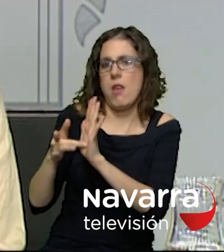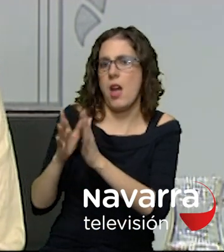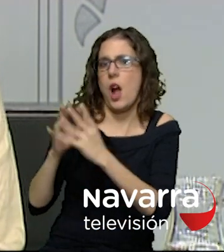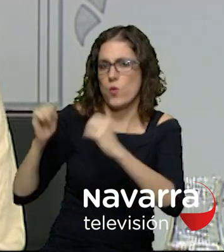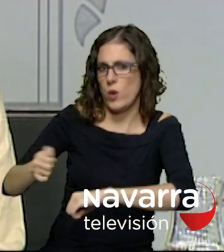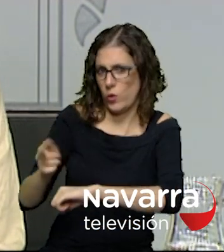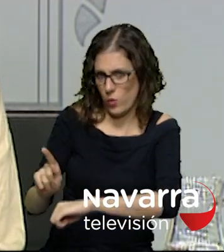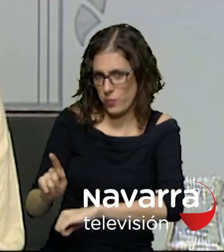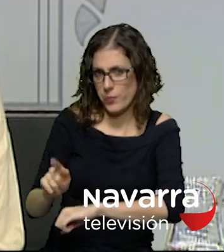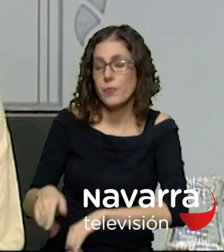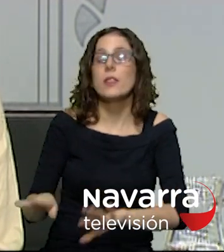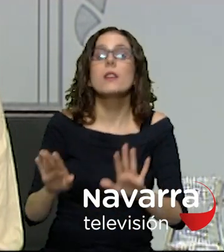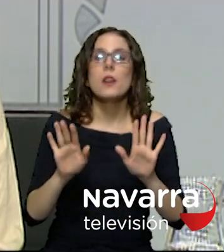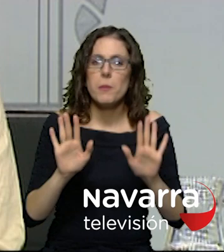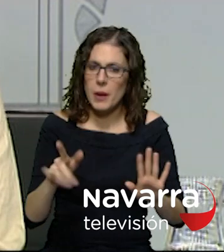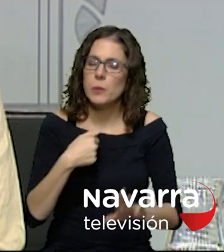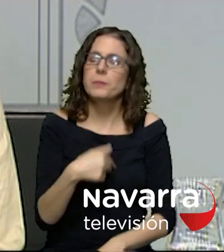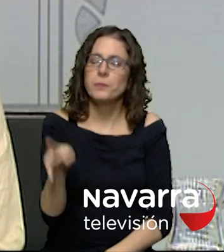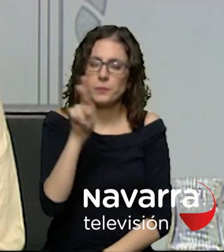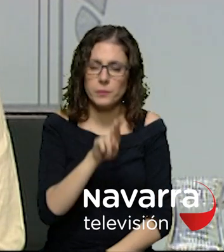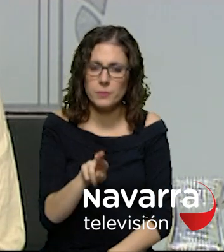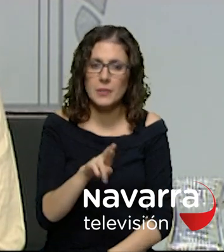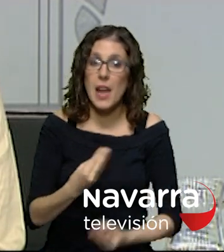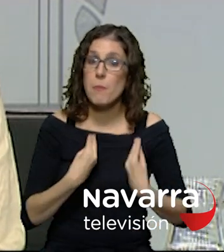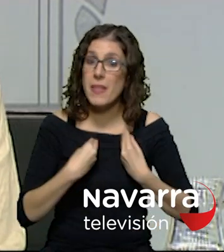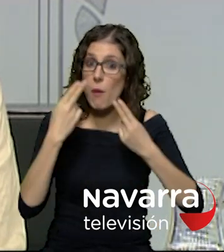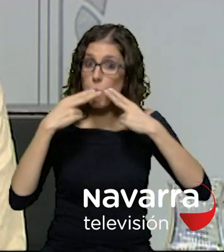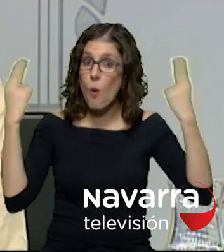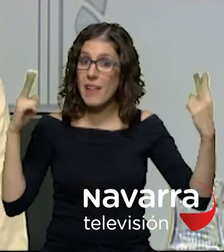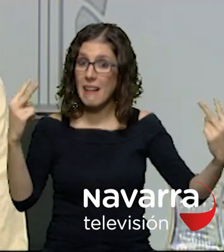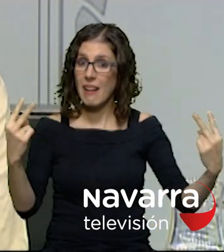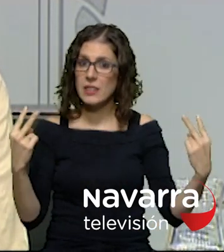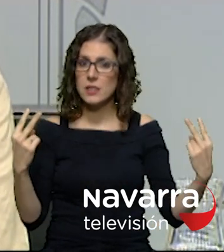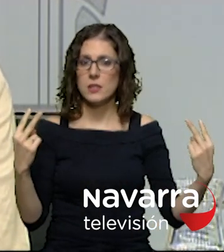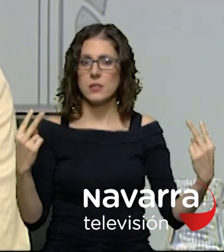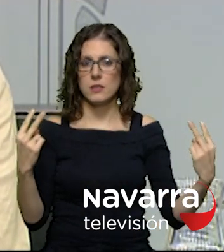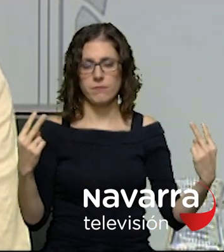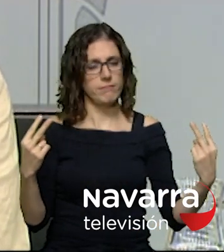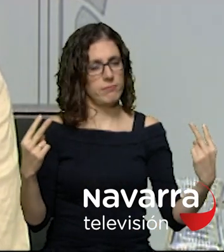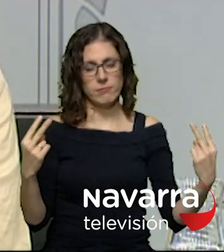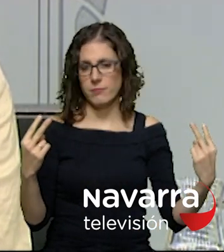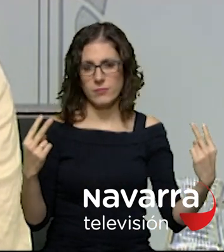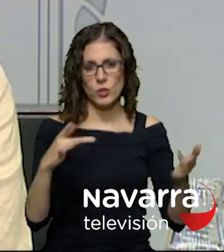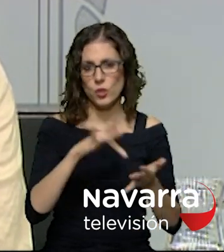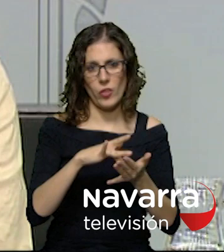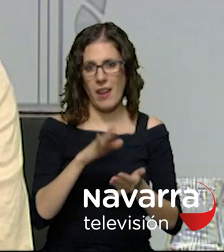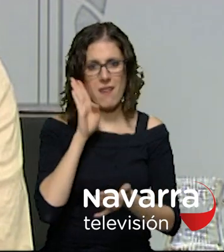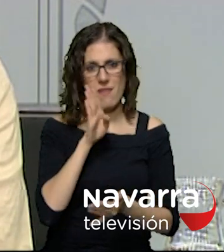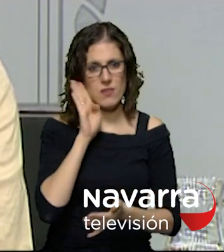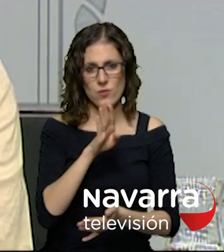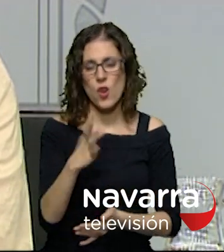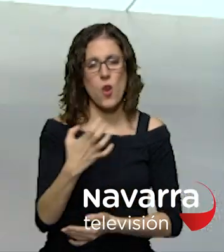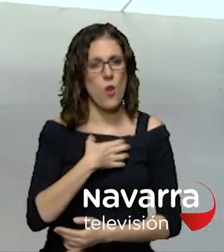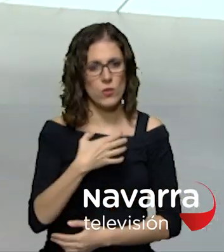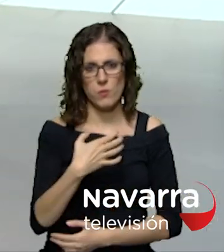el momento también de reiterar que en la vida pública no puede haber amparo alguno para ninguna irregularidad